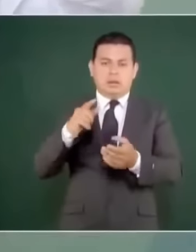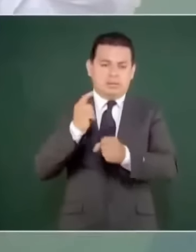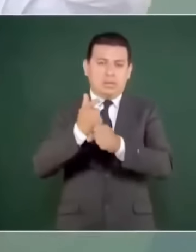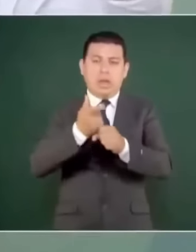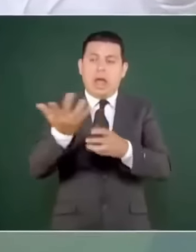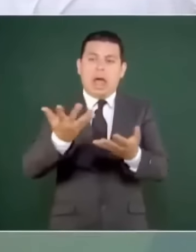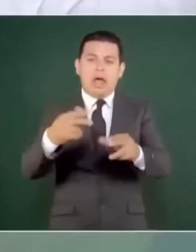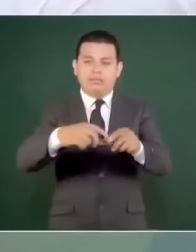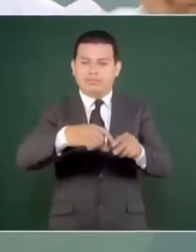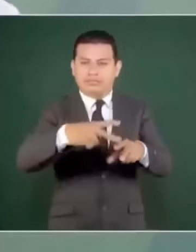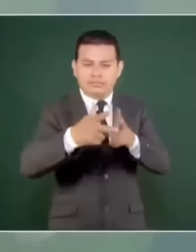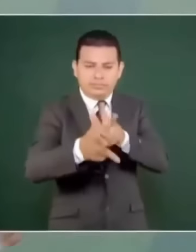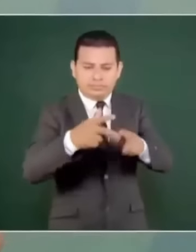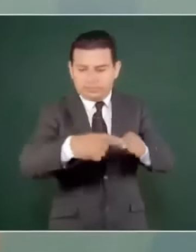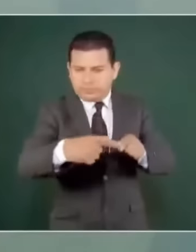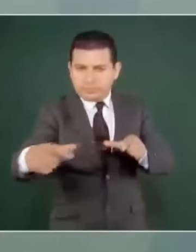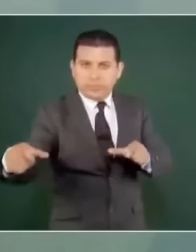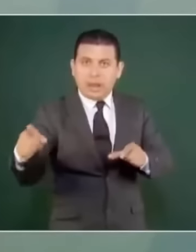del Istmo.